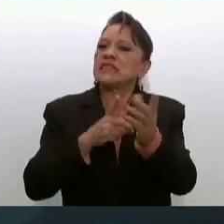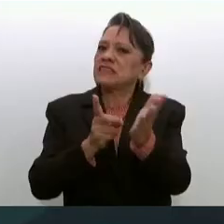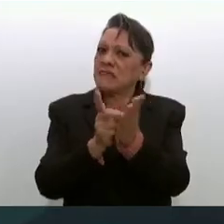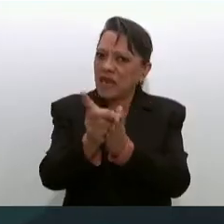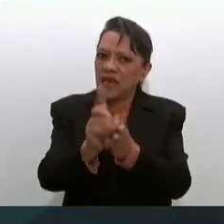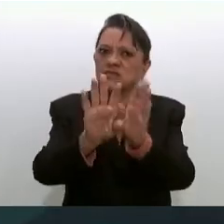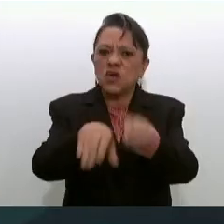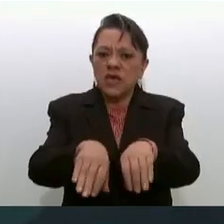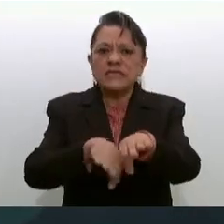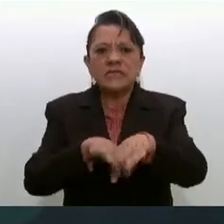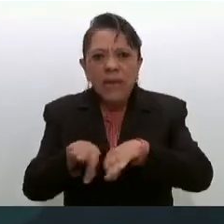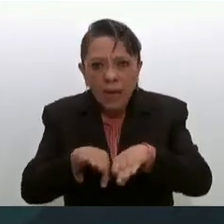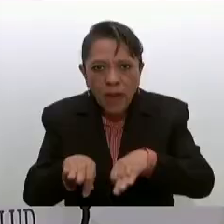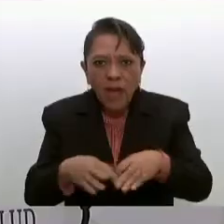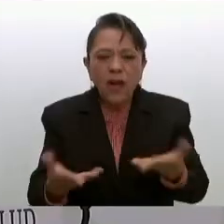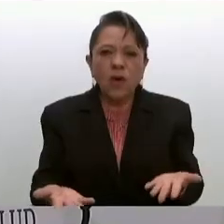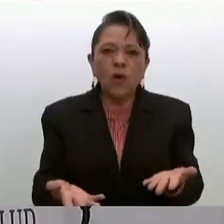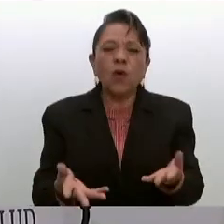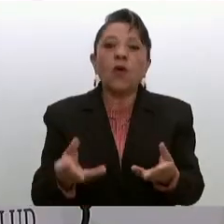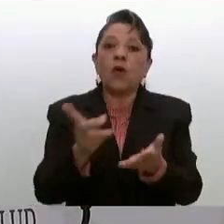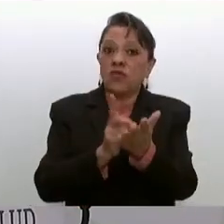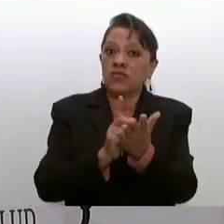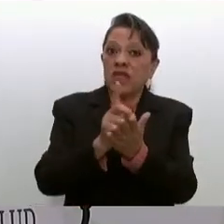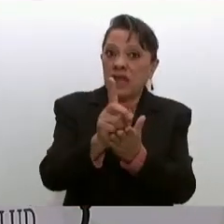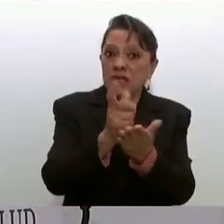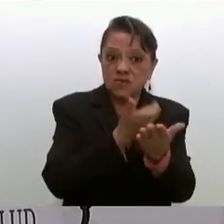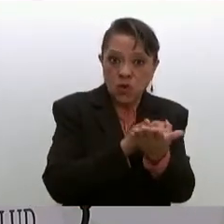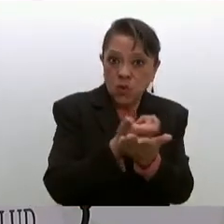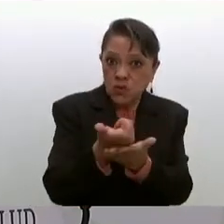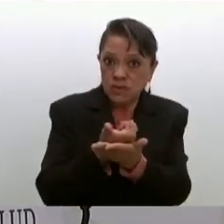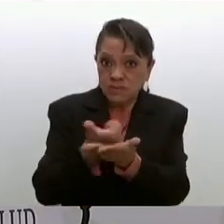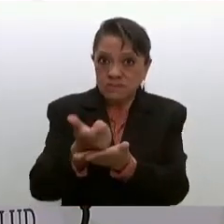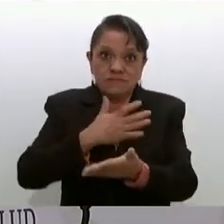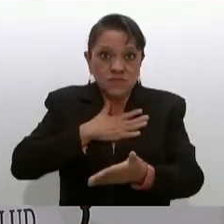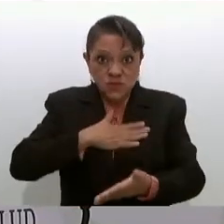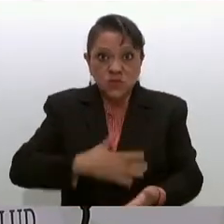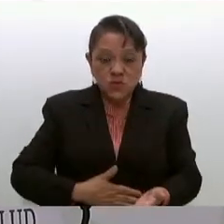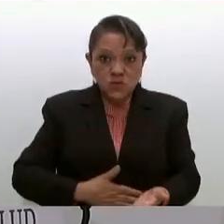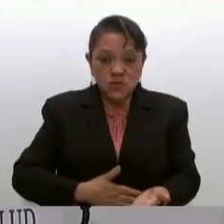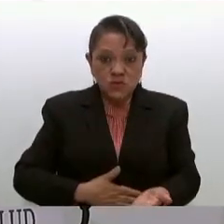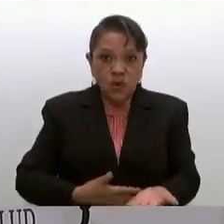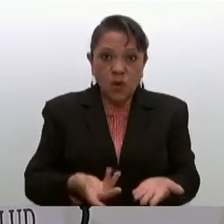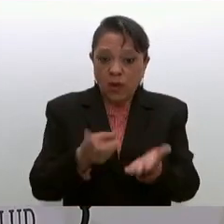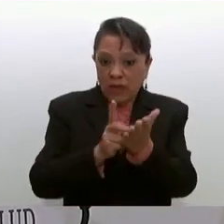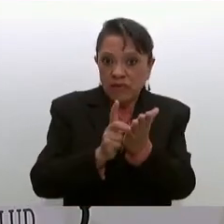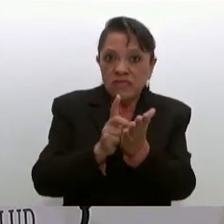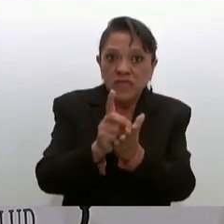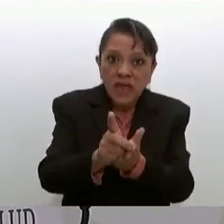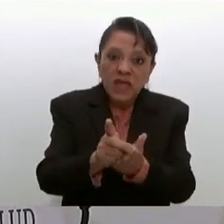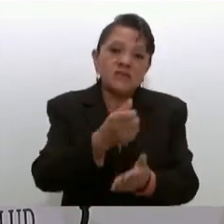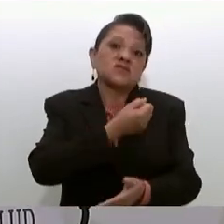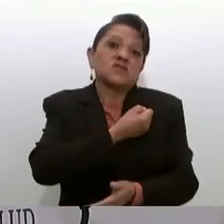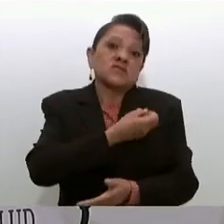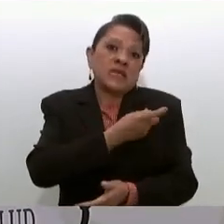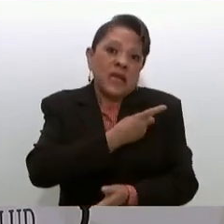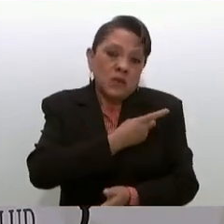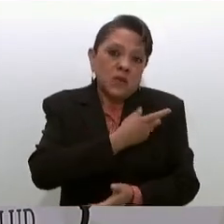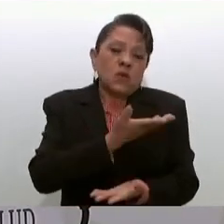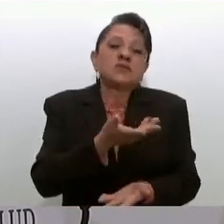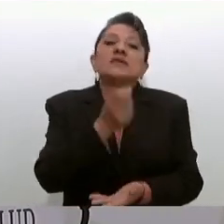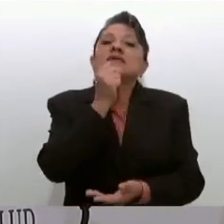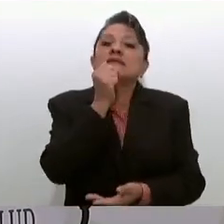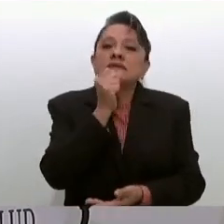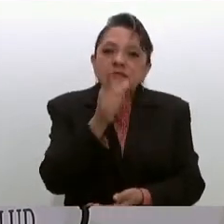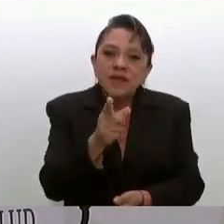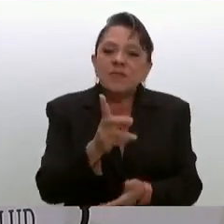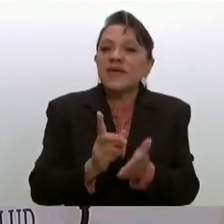el derecho a un salario justo el derecho a la salud y también